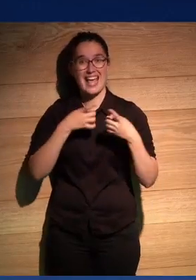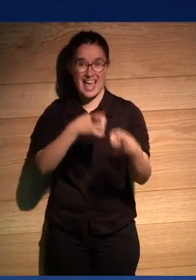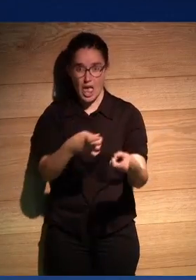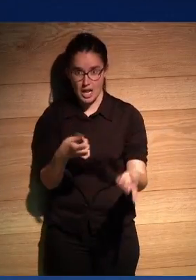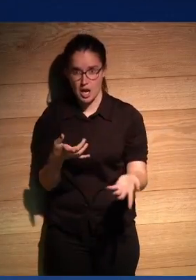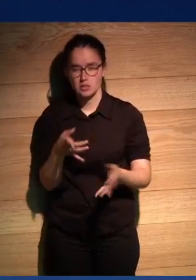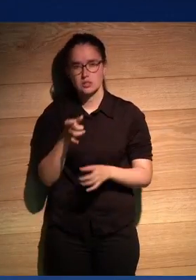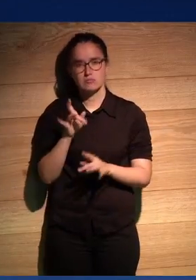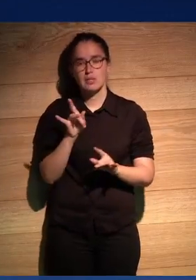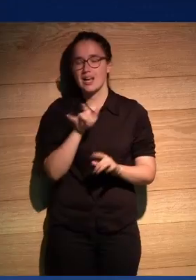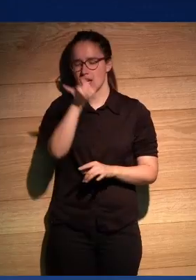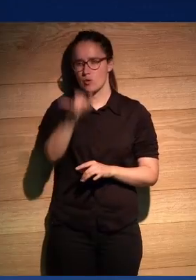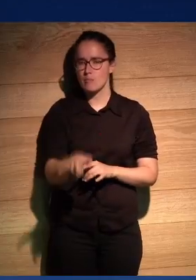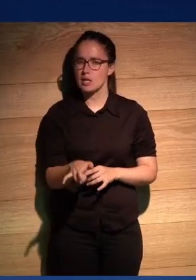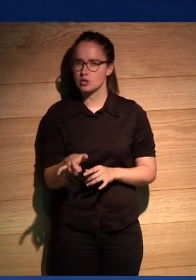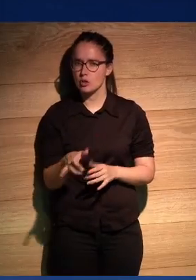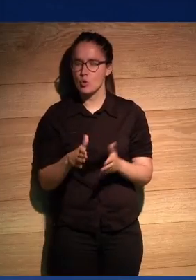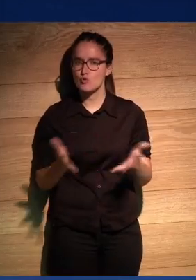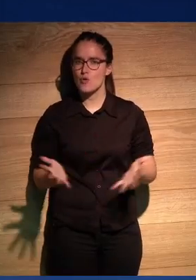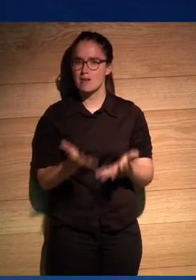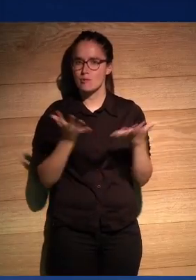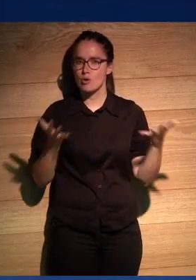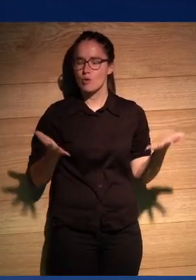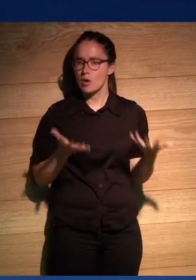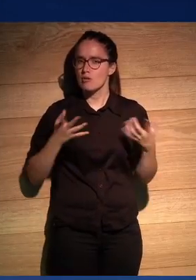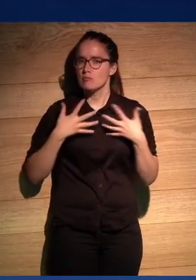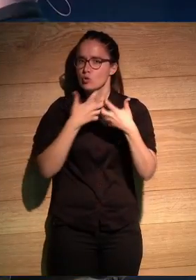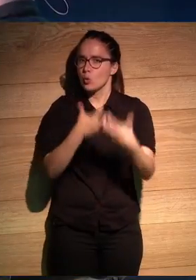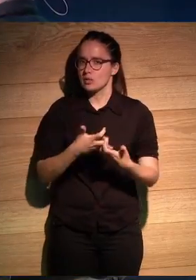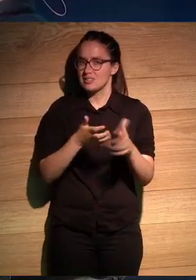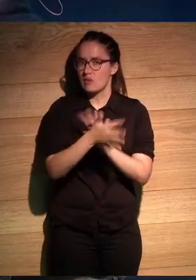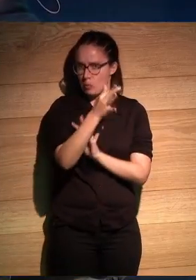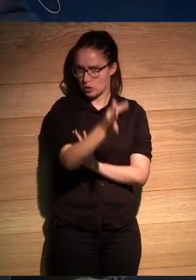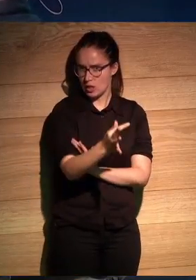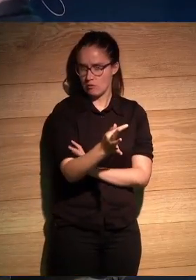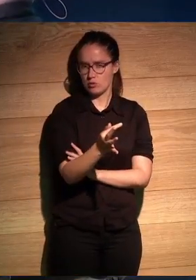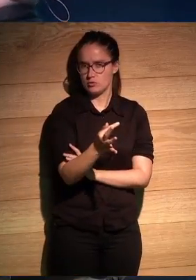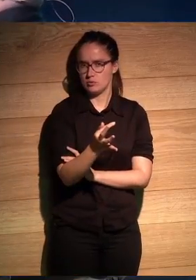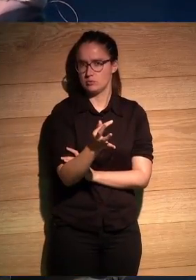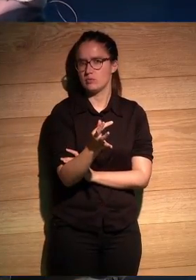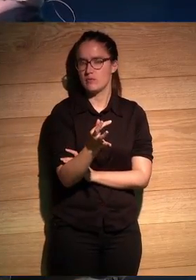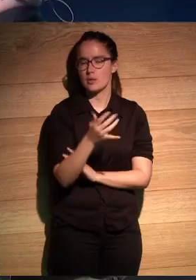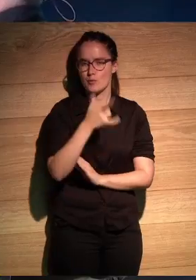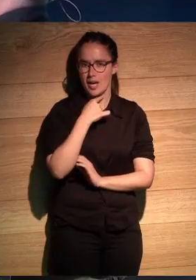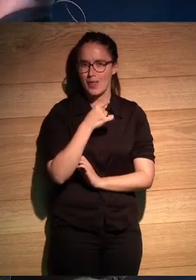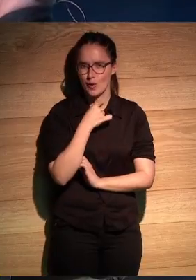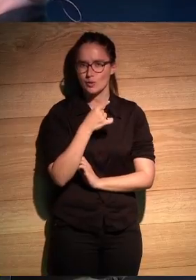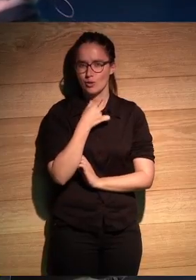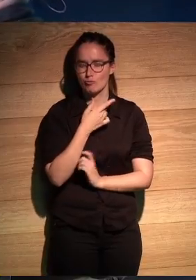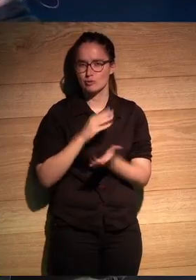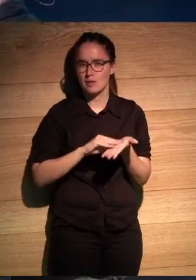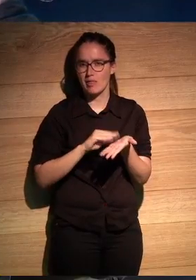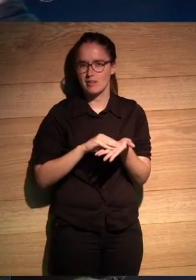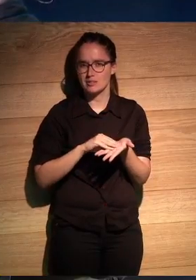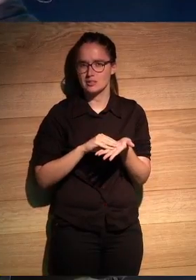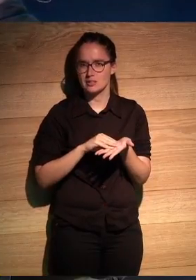él era una persona con un ánimo muy muy belicoso en el mejor sentido de la palabra era muy muy gracioso ¿no? incluso a veces era